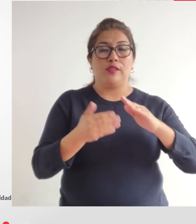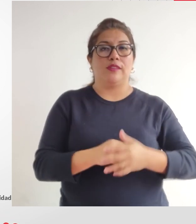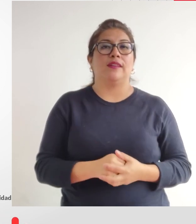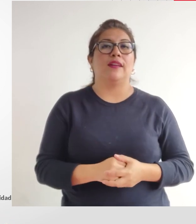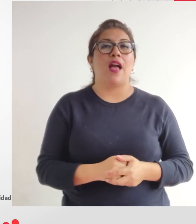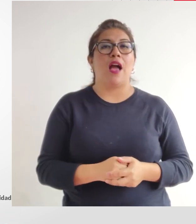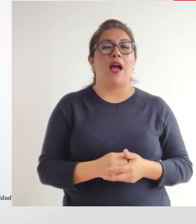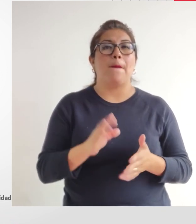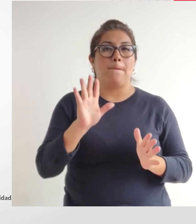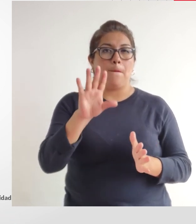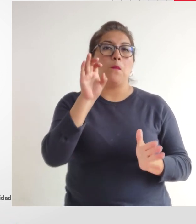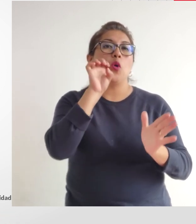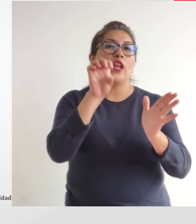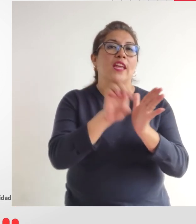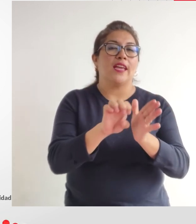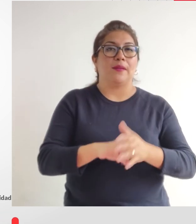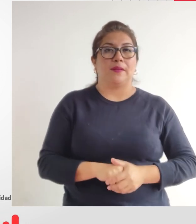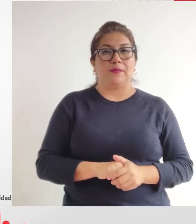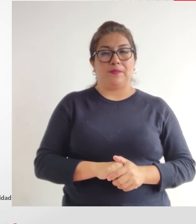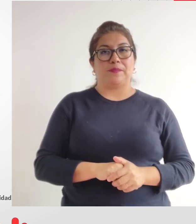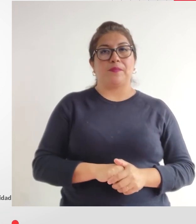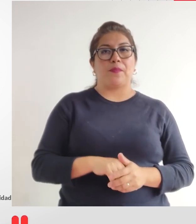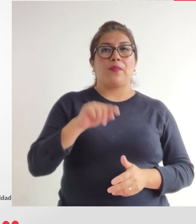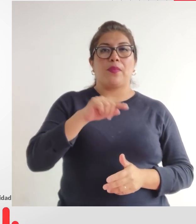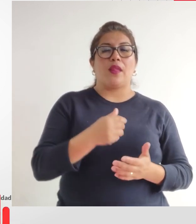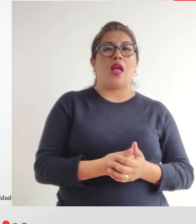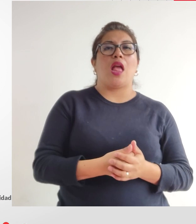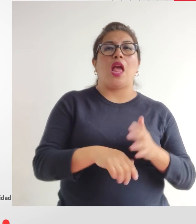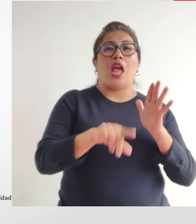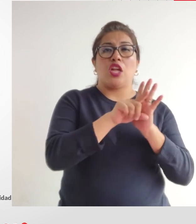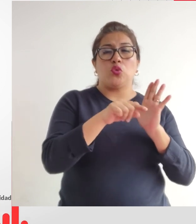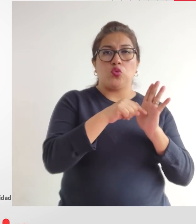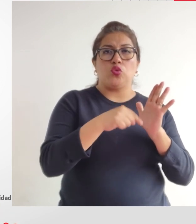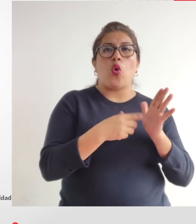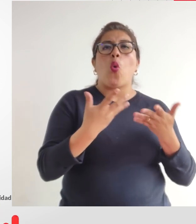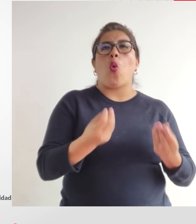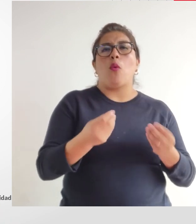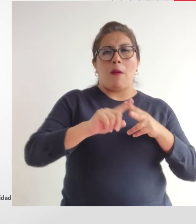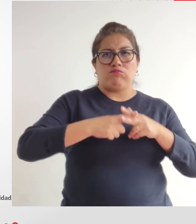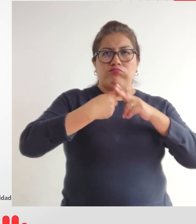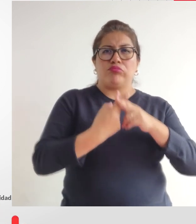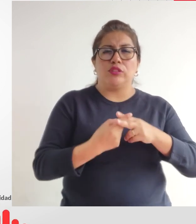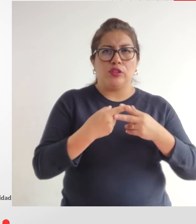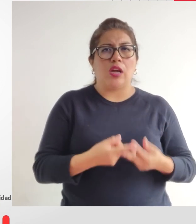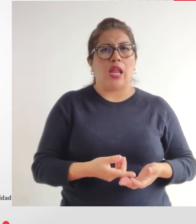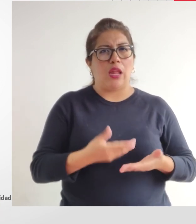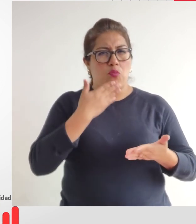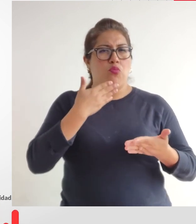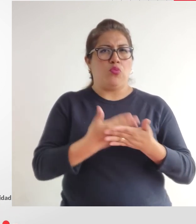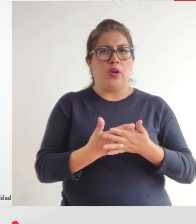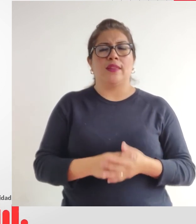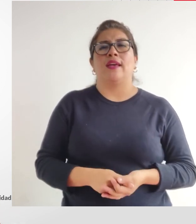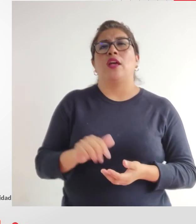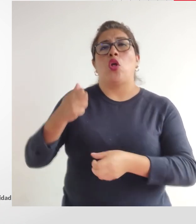a través por ejemplo de la ejecución efectiva de la cuota